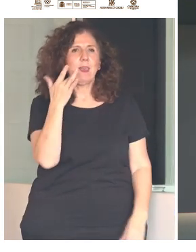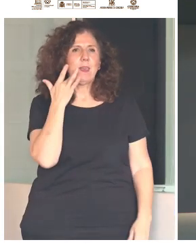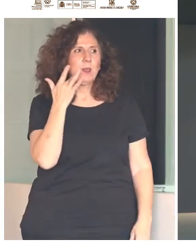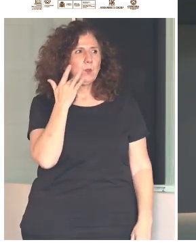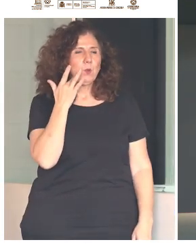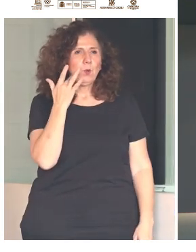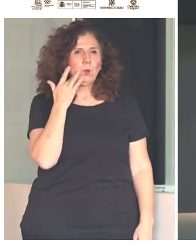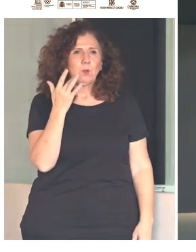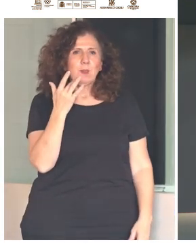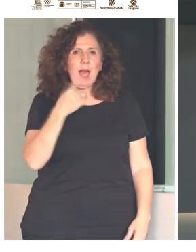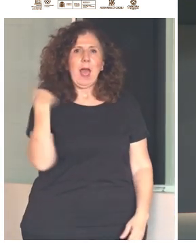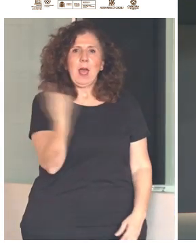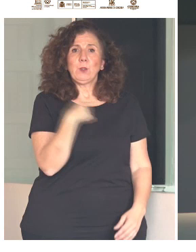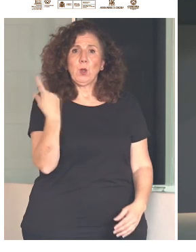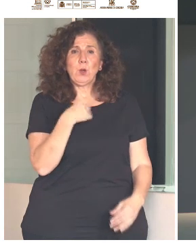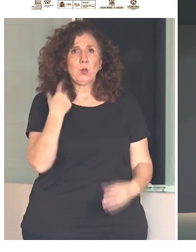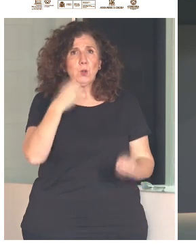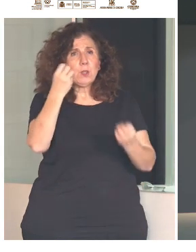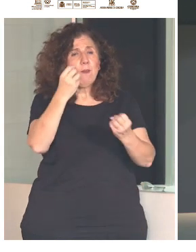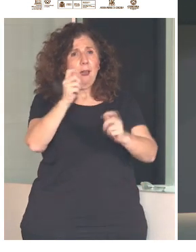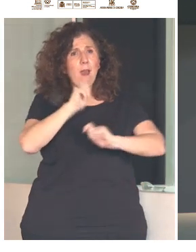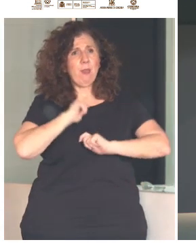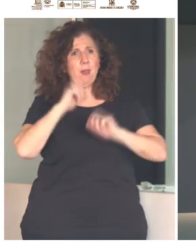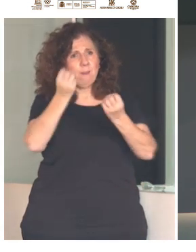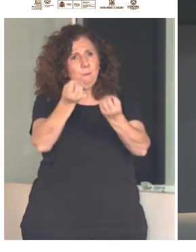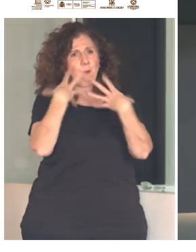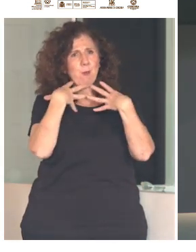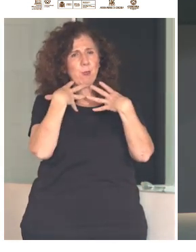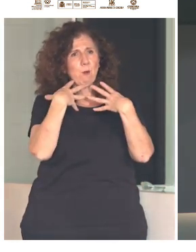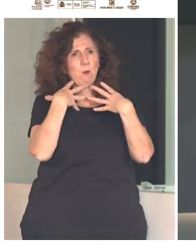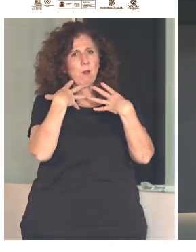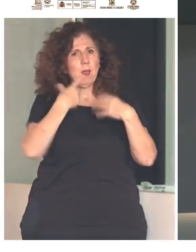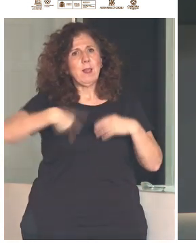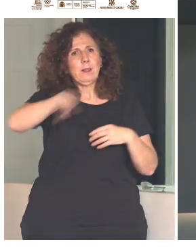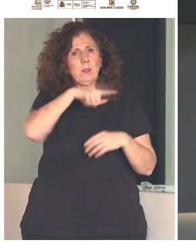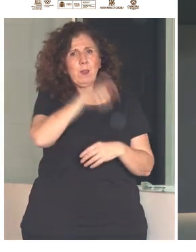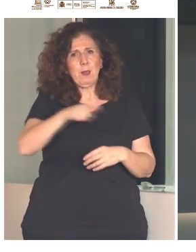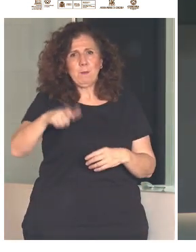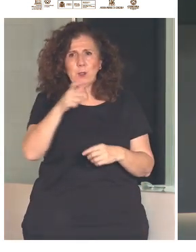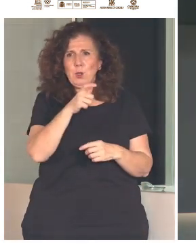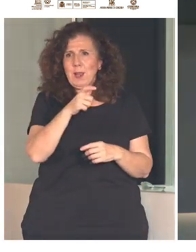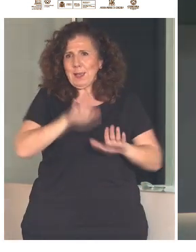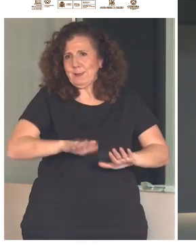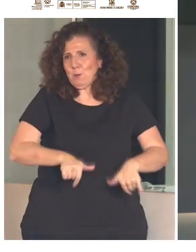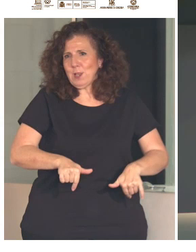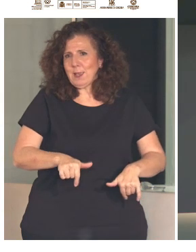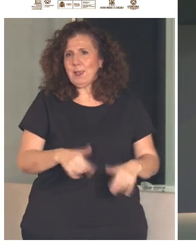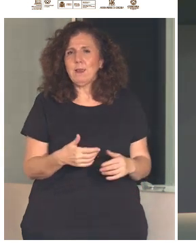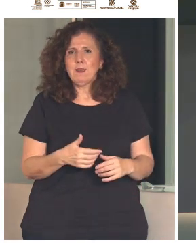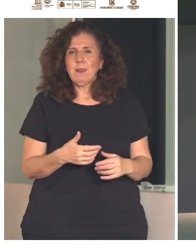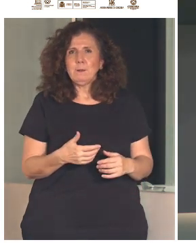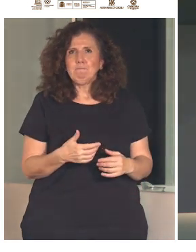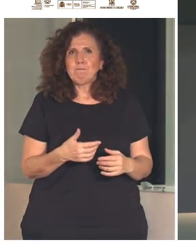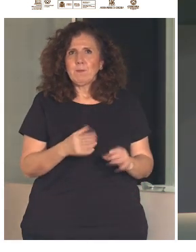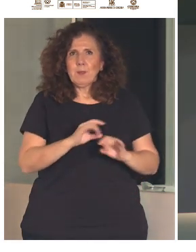nos iba a alumbrar a todas las personas que estamos aquí. ha sido, bueno, yo creo que suficientemente